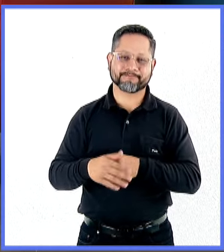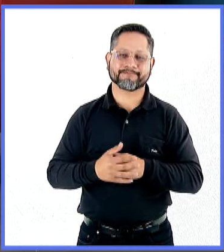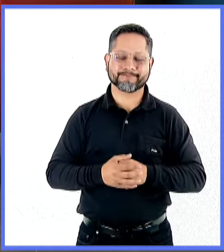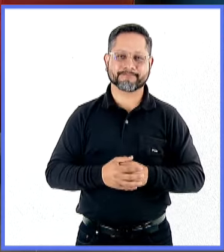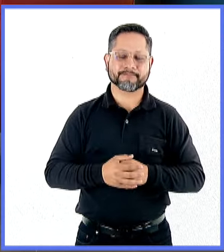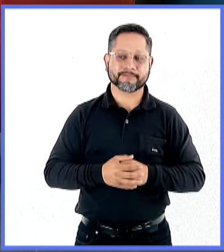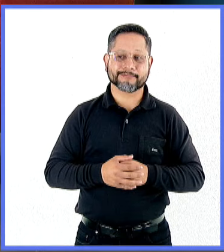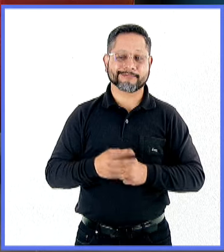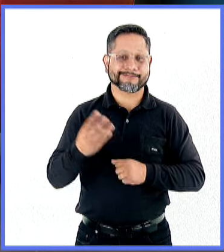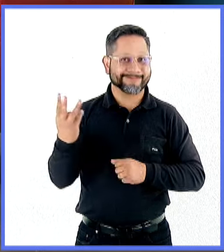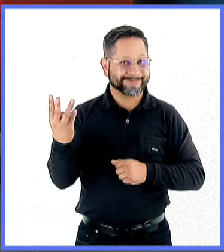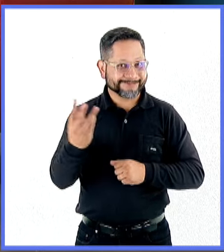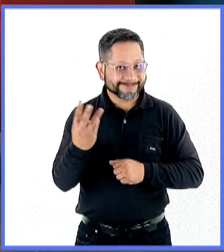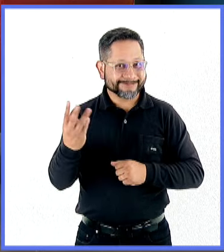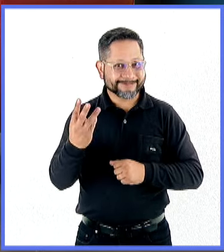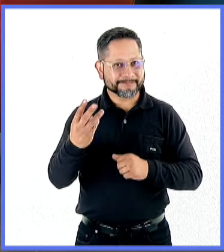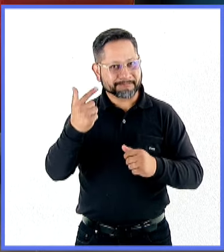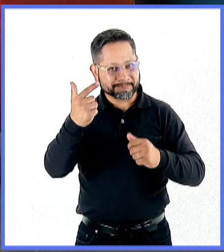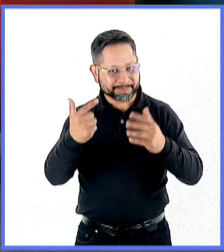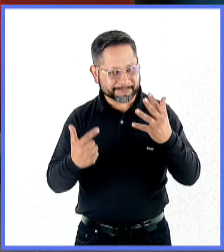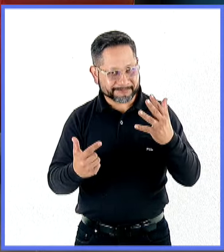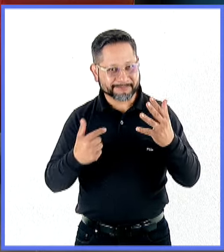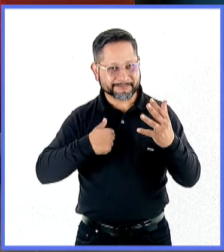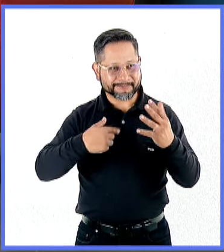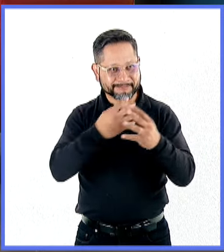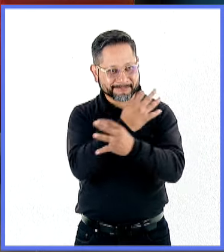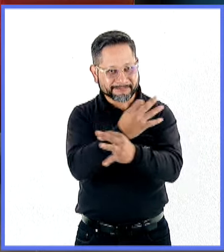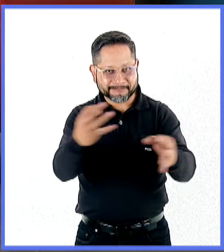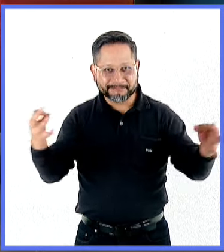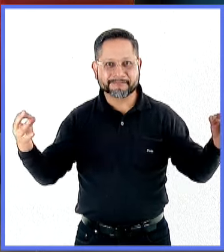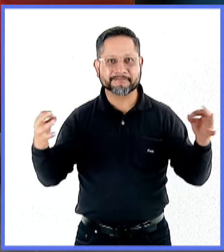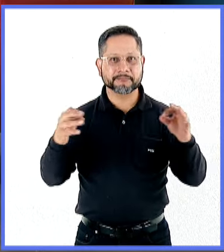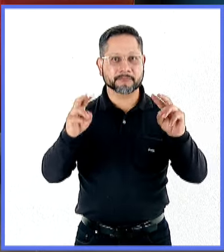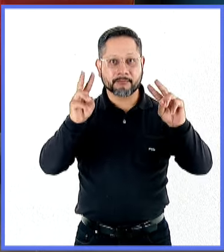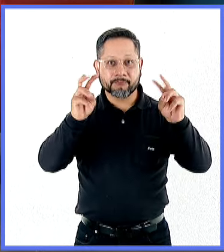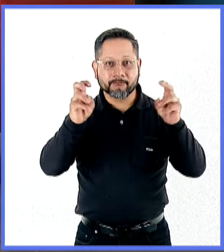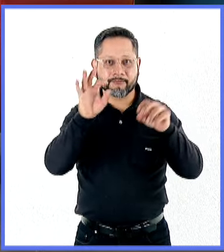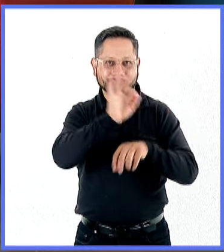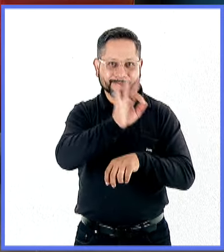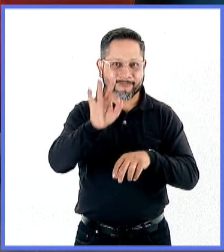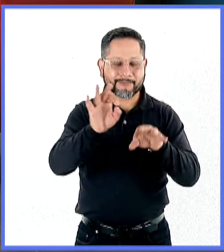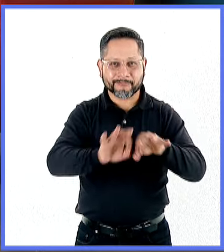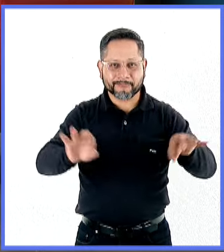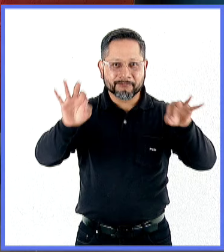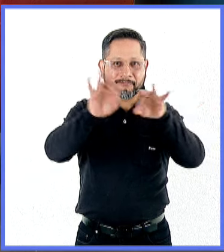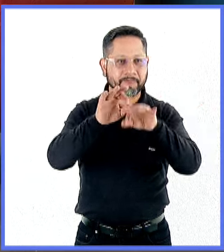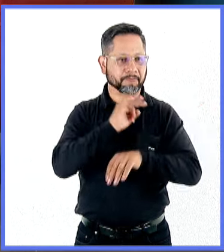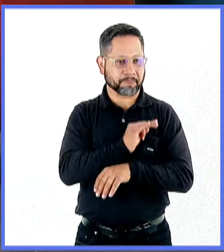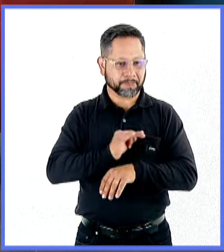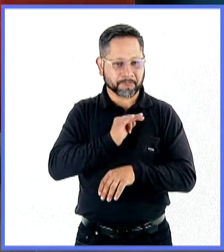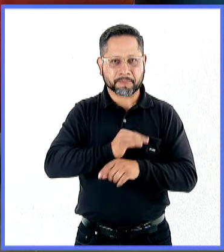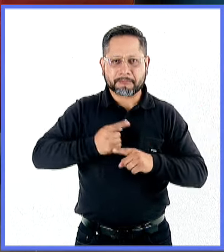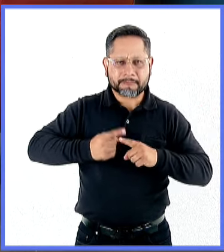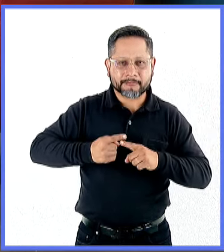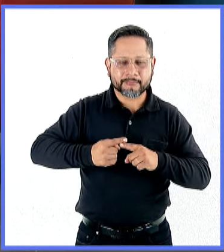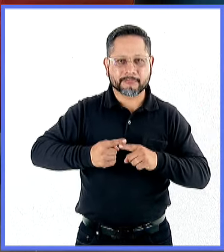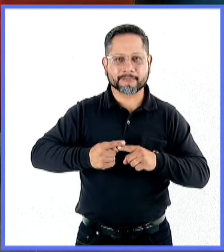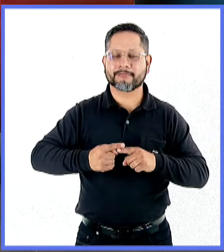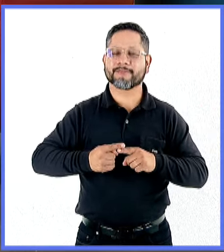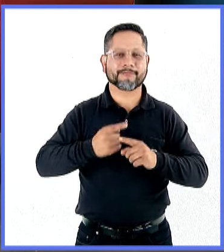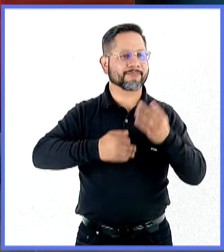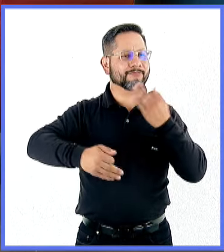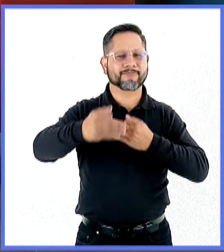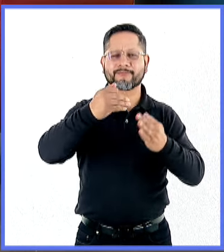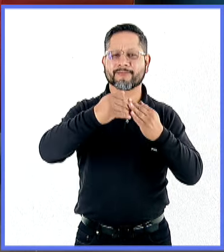damos a conocer la lista de efemérides, de festejados, etc., lo lanzamos a todas las dependencias de la